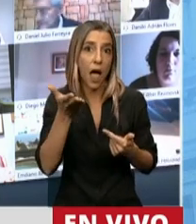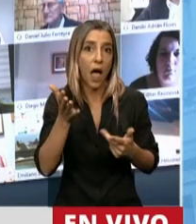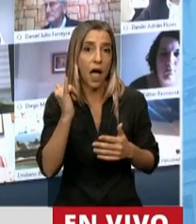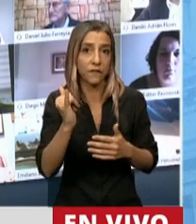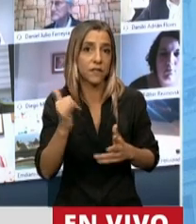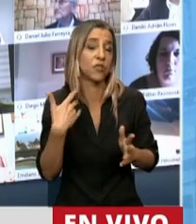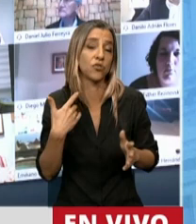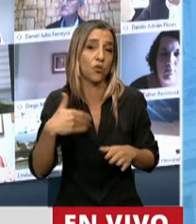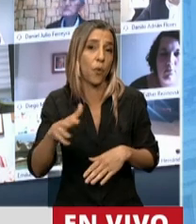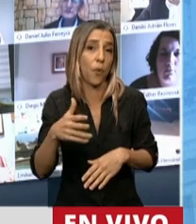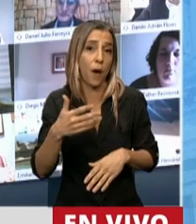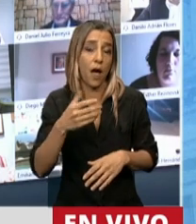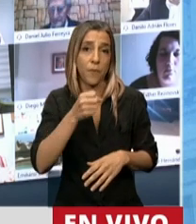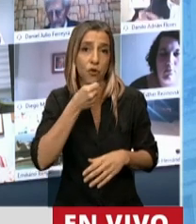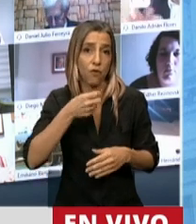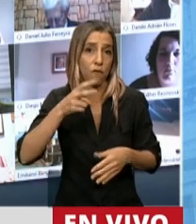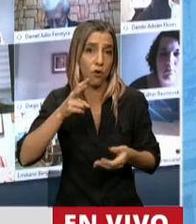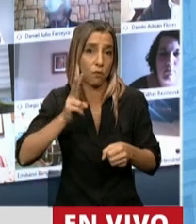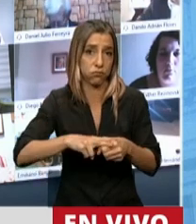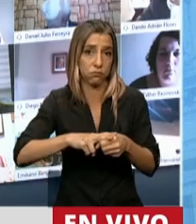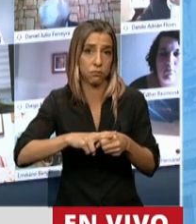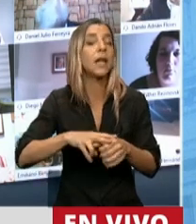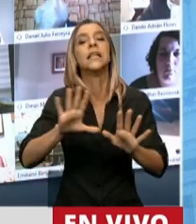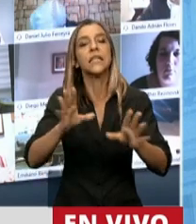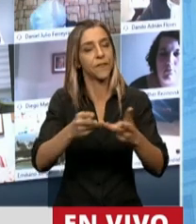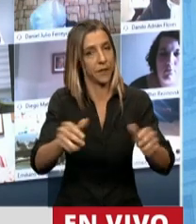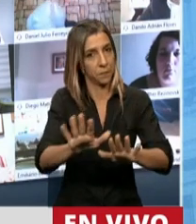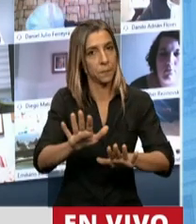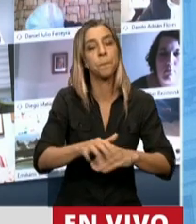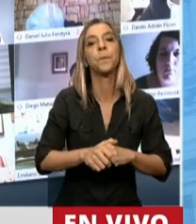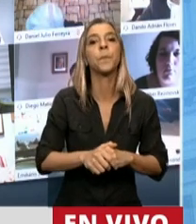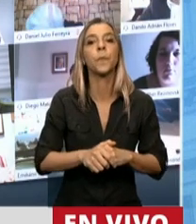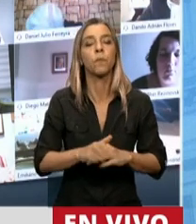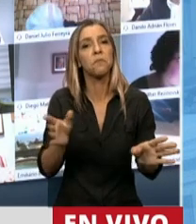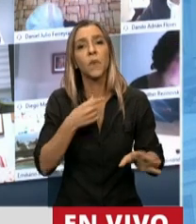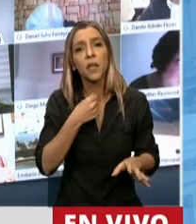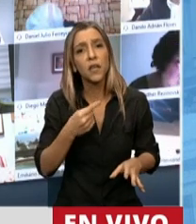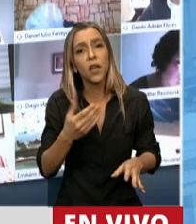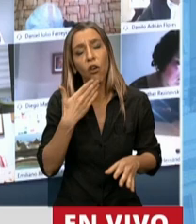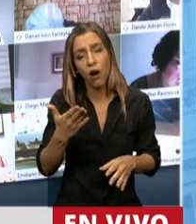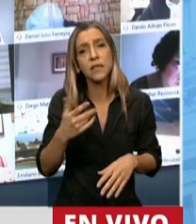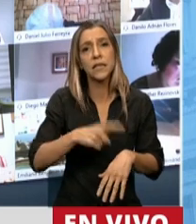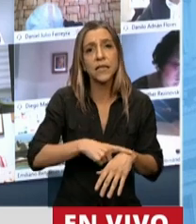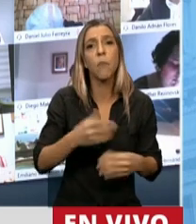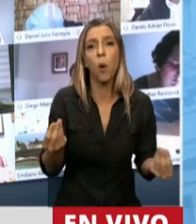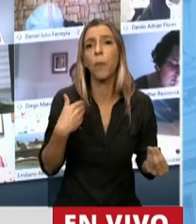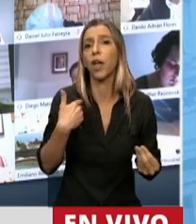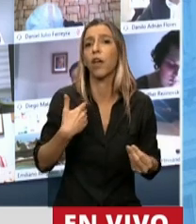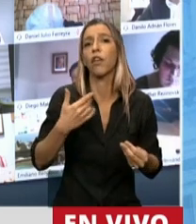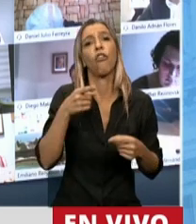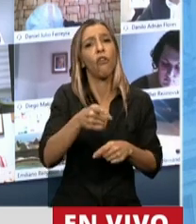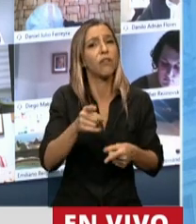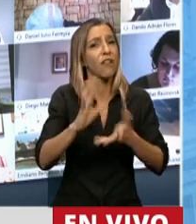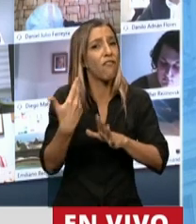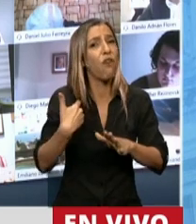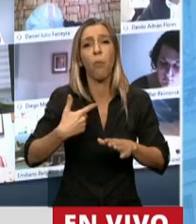me obligue a cortarle el micrófono, diputado. Termino, presidente. Quería agradecerle el tiempo. Estas medidas han generado